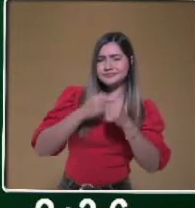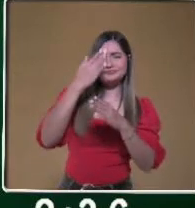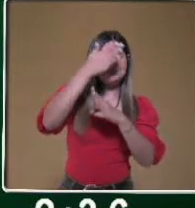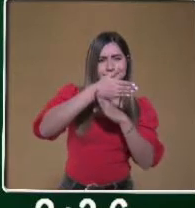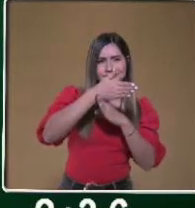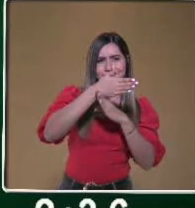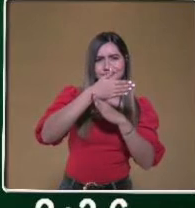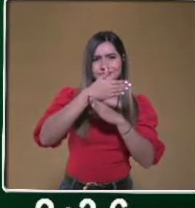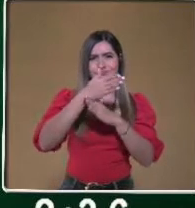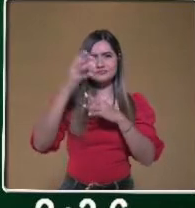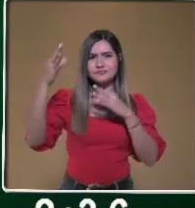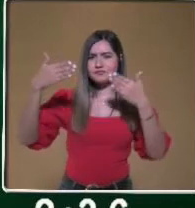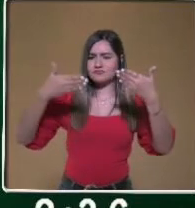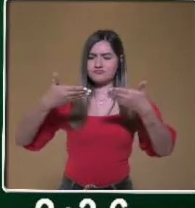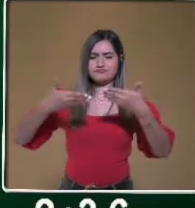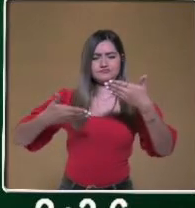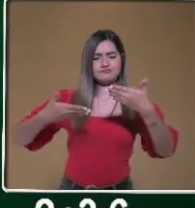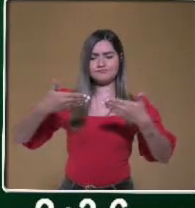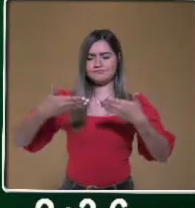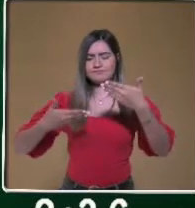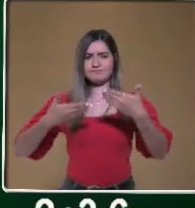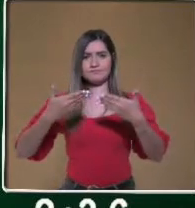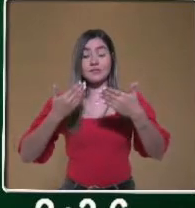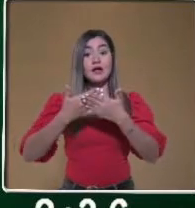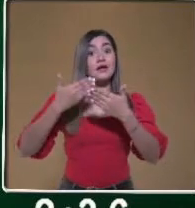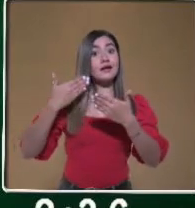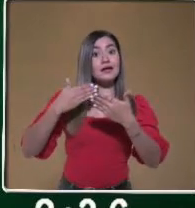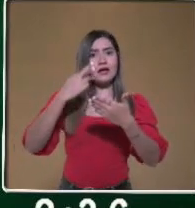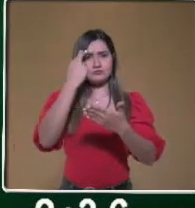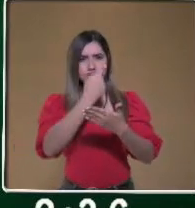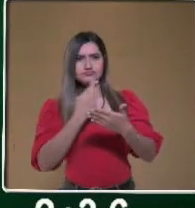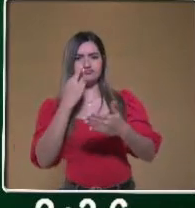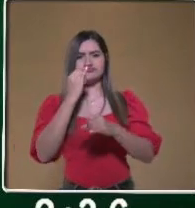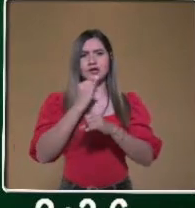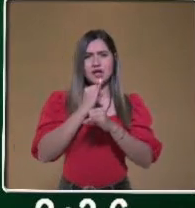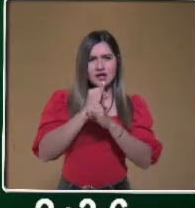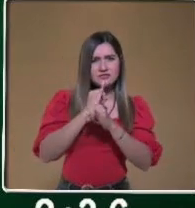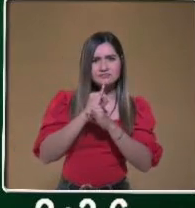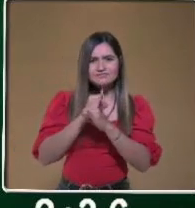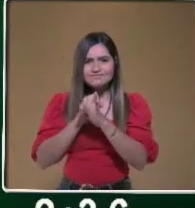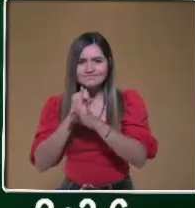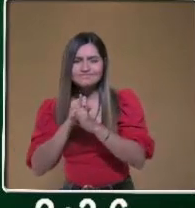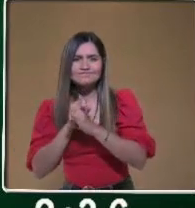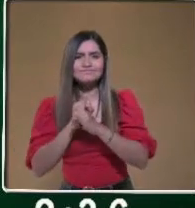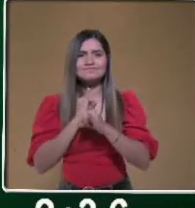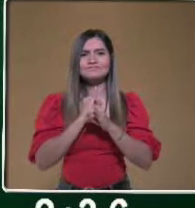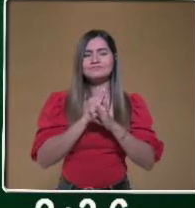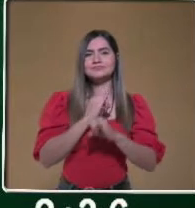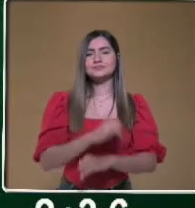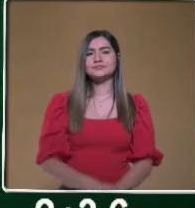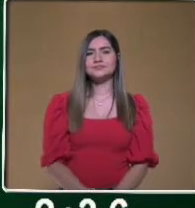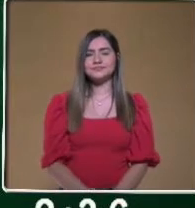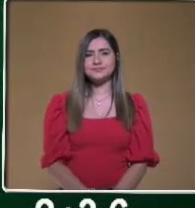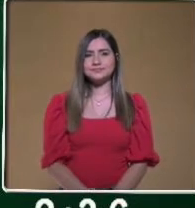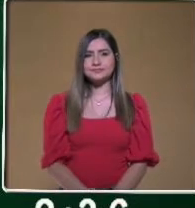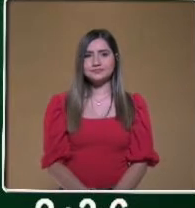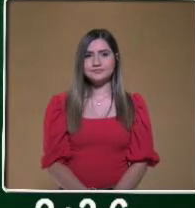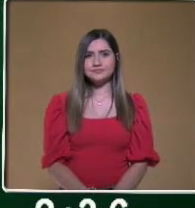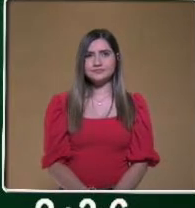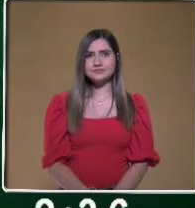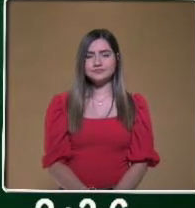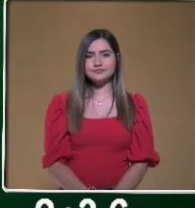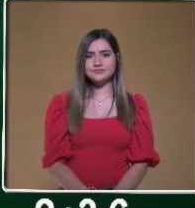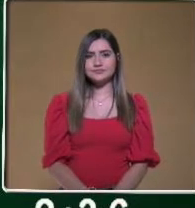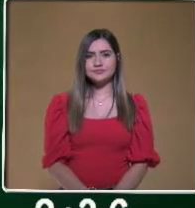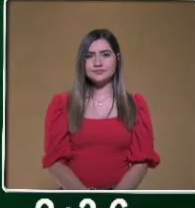a comprar el producto o bien puede antes revisar en internet. Ya que pues ahora la mayoría de las empresas tienen su página